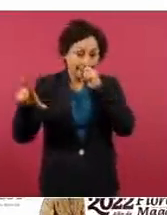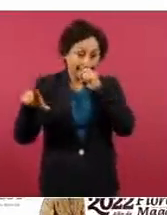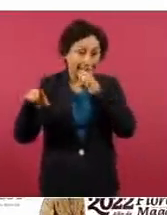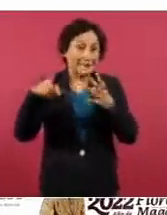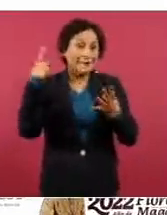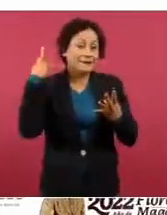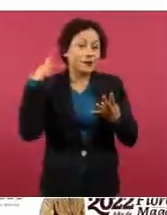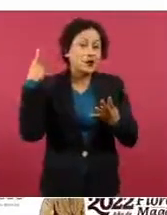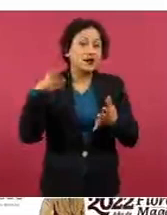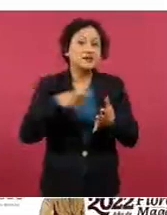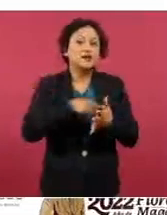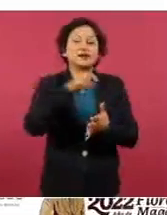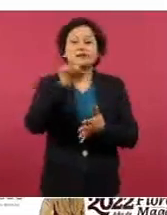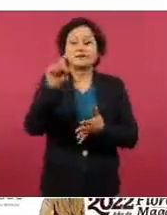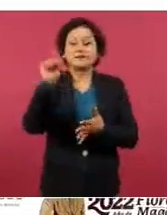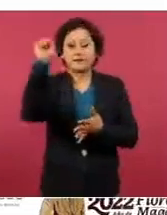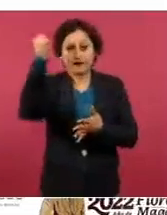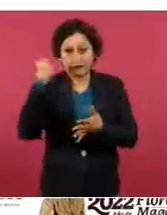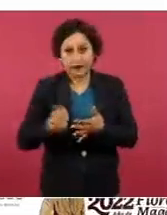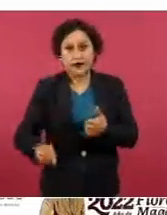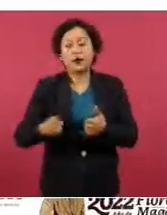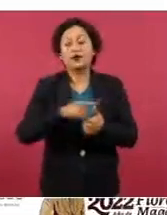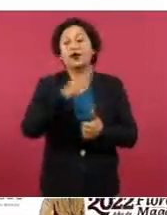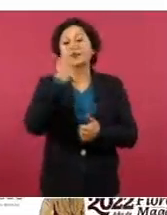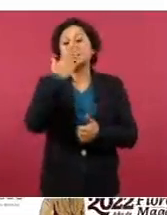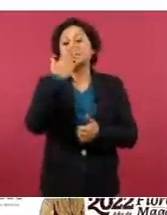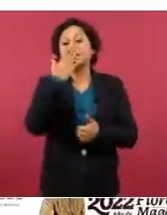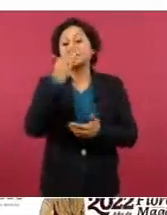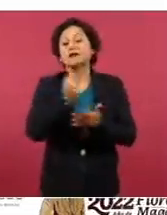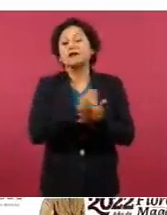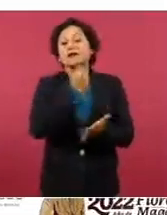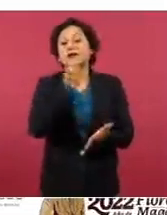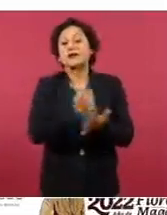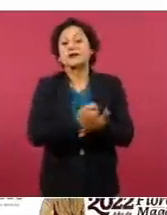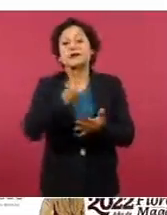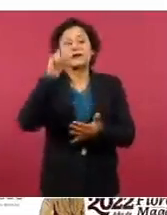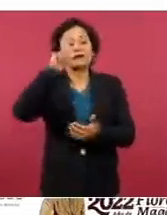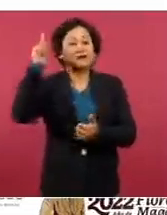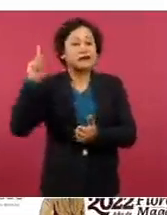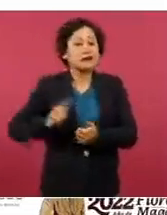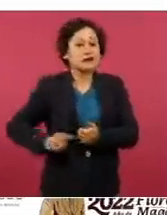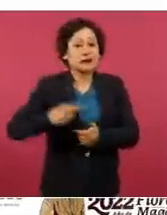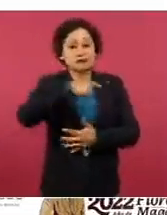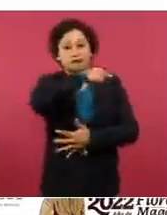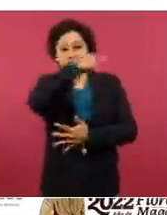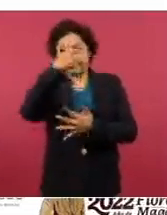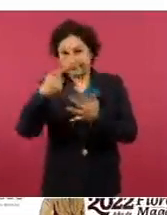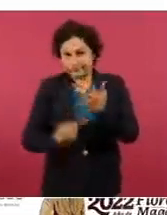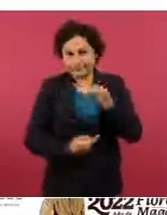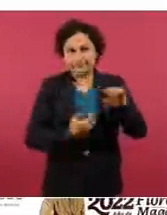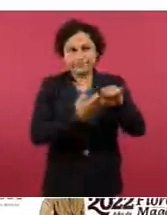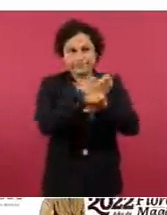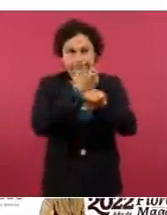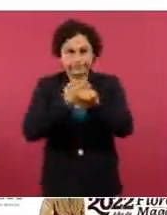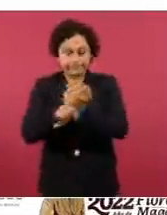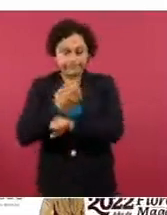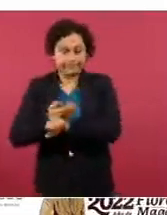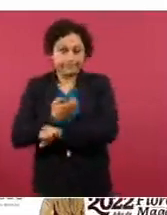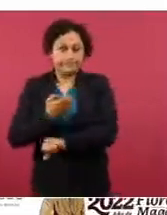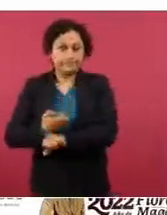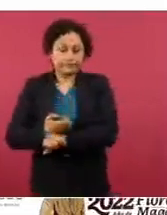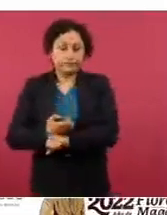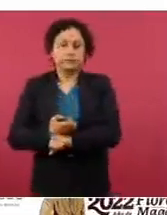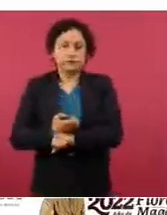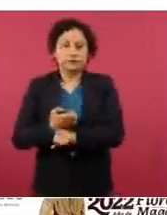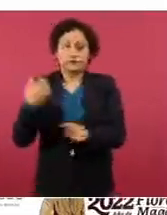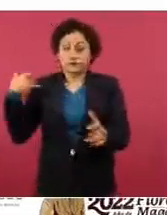Sinaloa, Sonora, Tamaulipas y Zacatecas. En total, en estos nueve